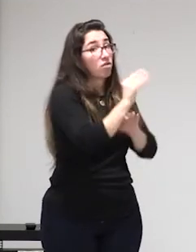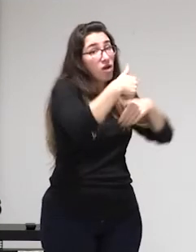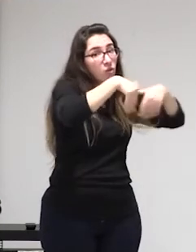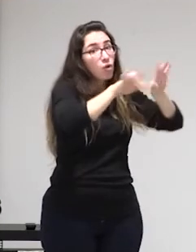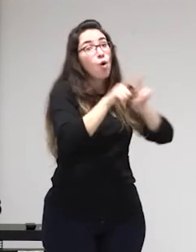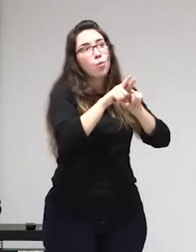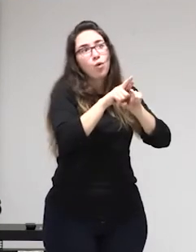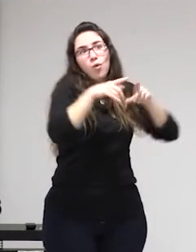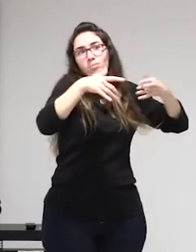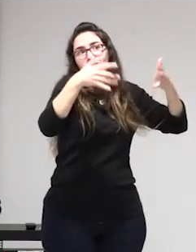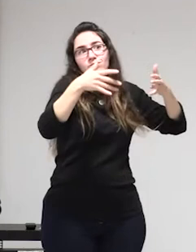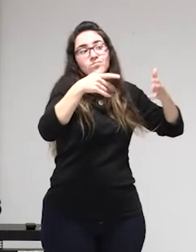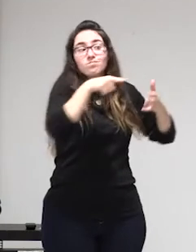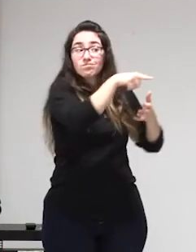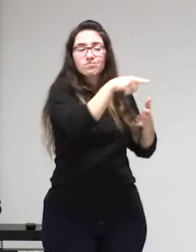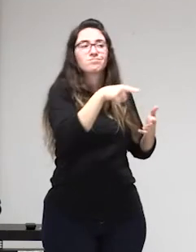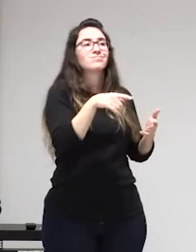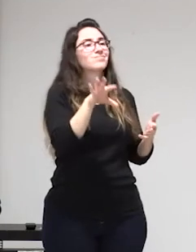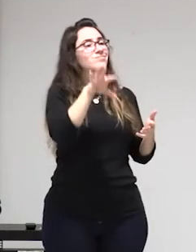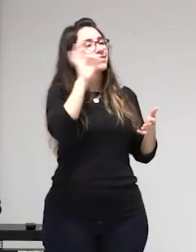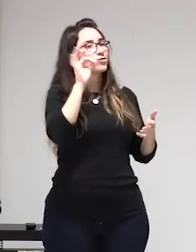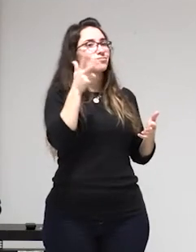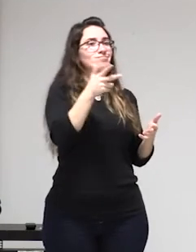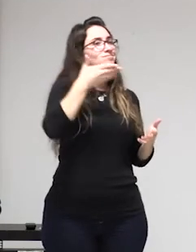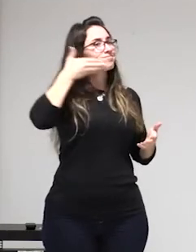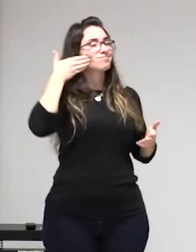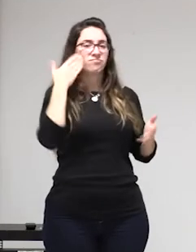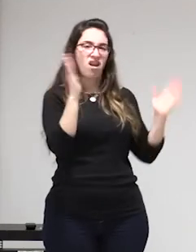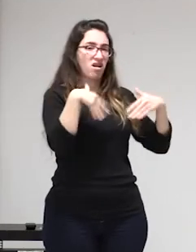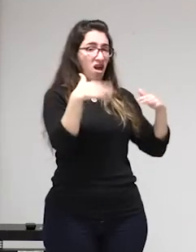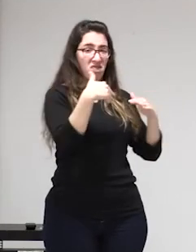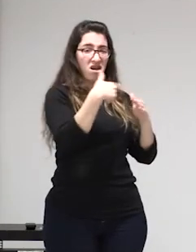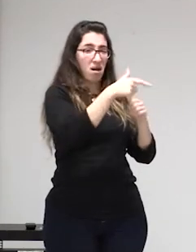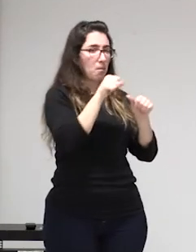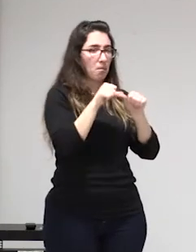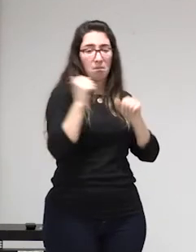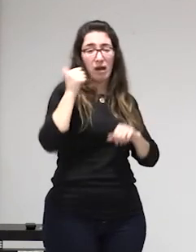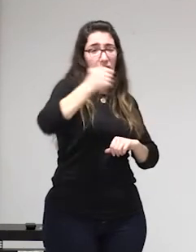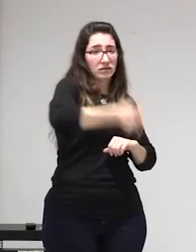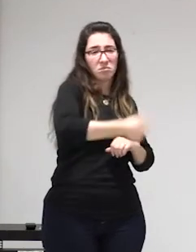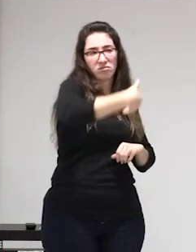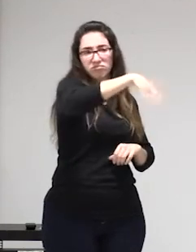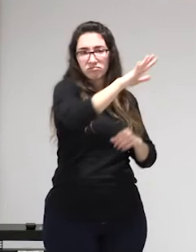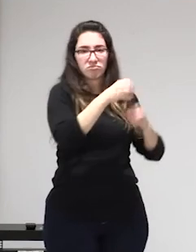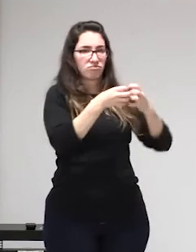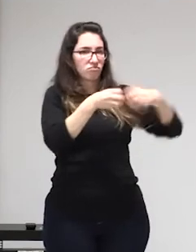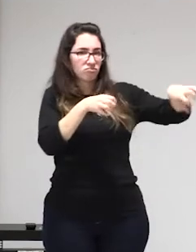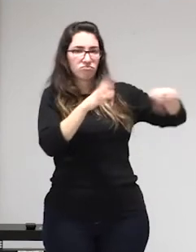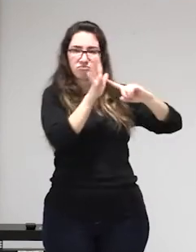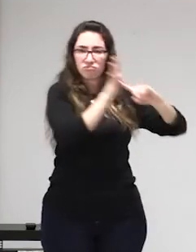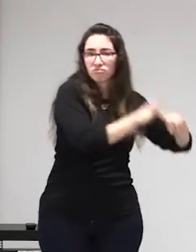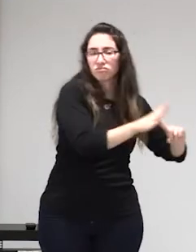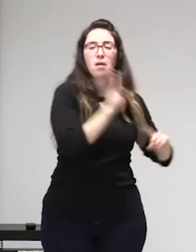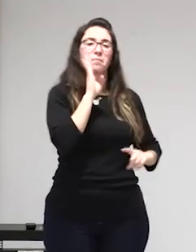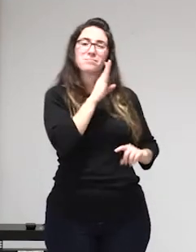ya sean los juicios institucionales o los juicios que lanza la gente ¿no? donde estabas que hacías con un tipo